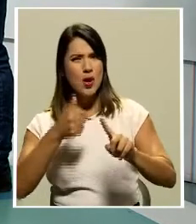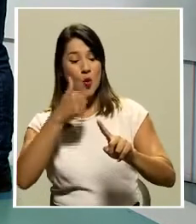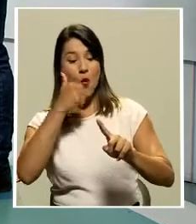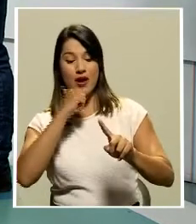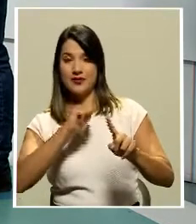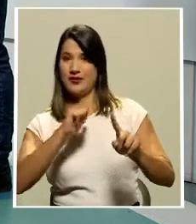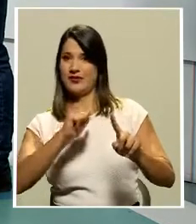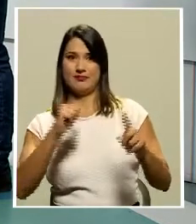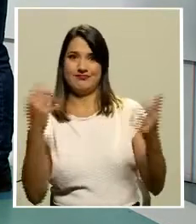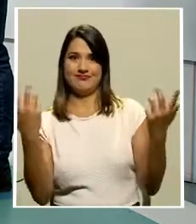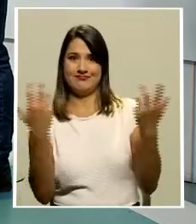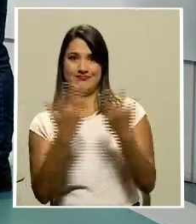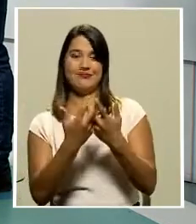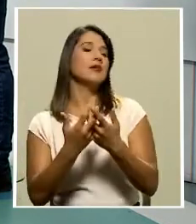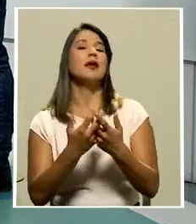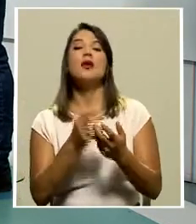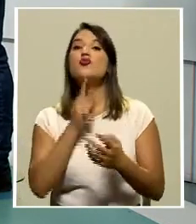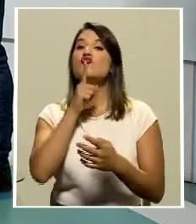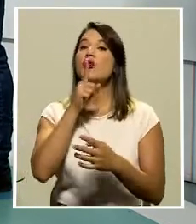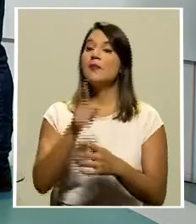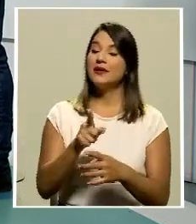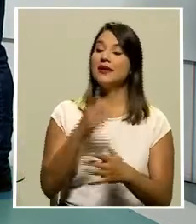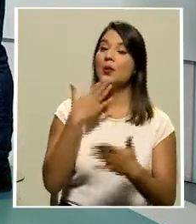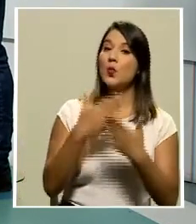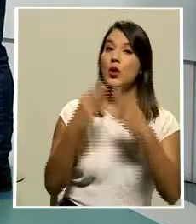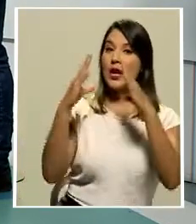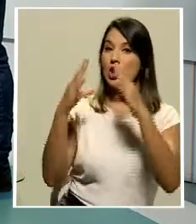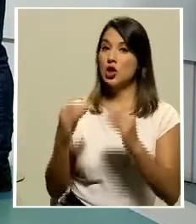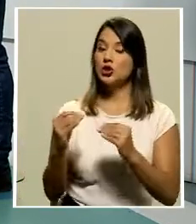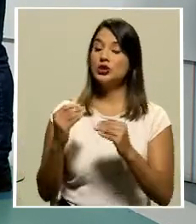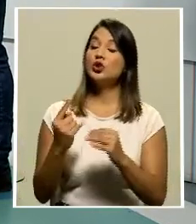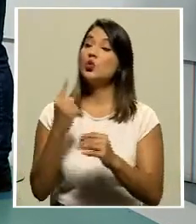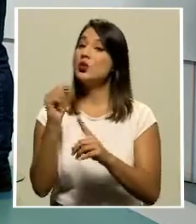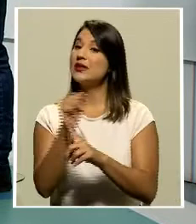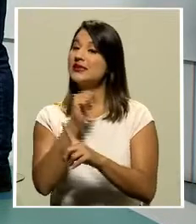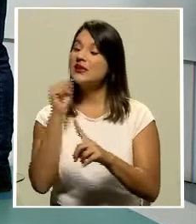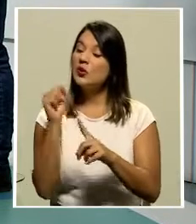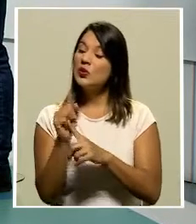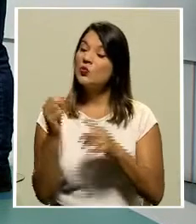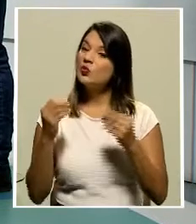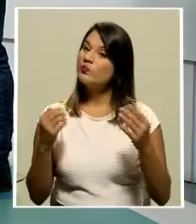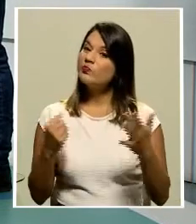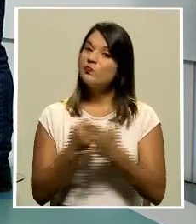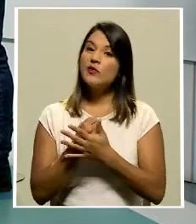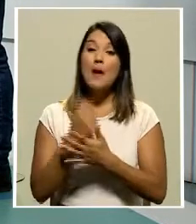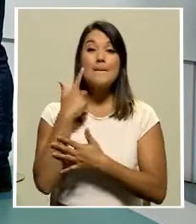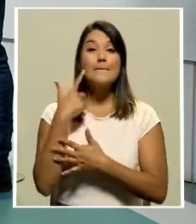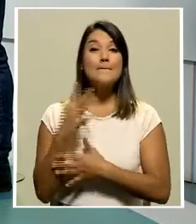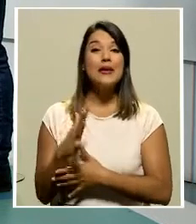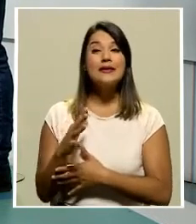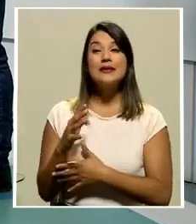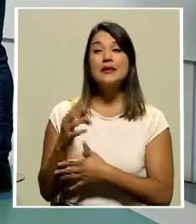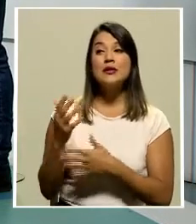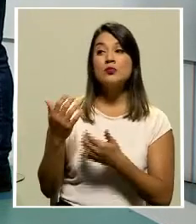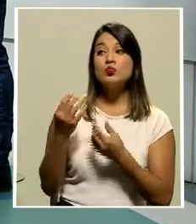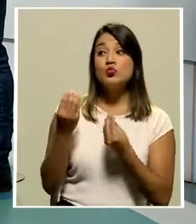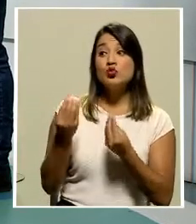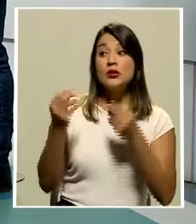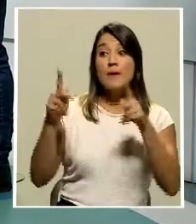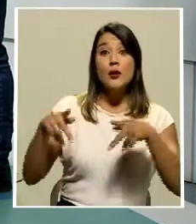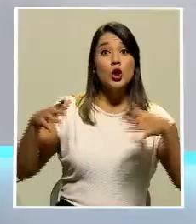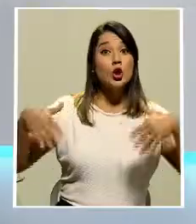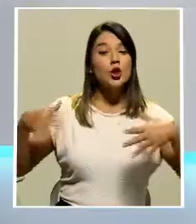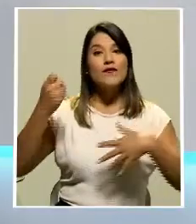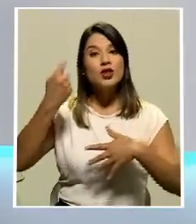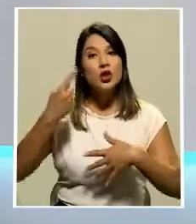Buenas noches, don Ernesto. Una situación demasiado lamentable. Pareciera, como dice usted, que algunos todavía no han aprendido. Y en una situación donde hay muchos